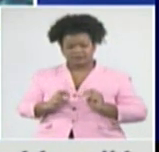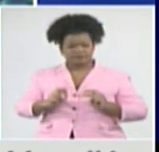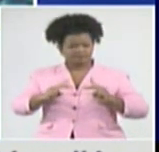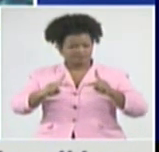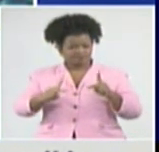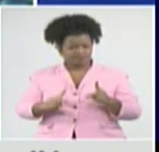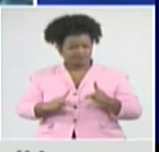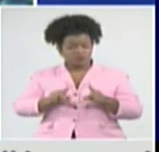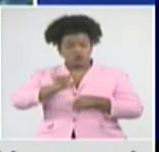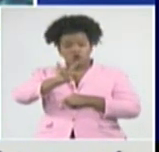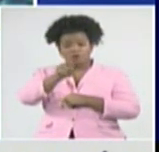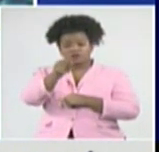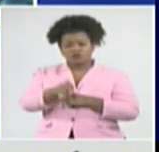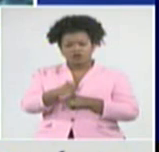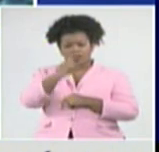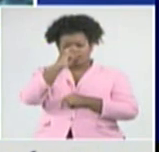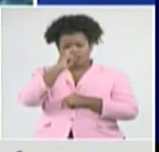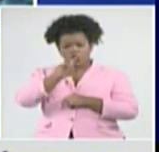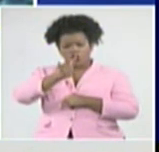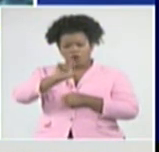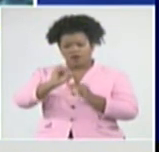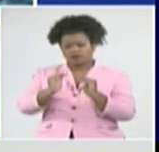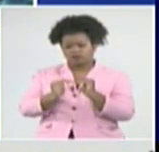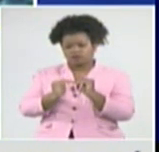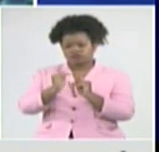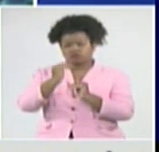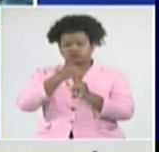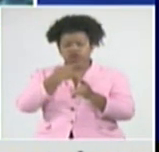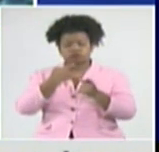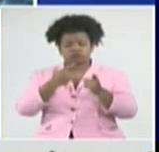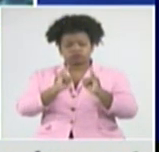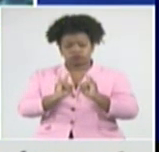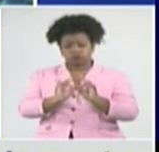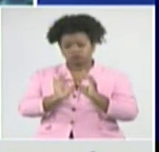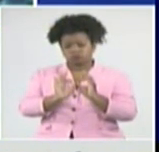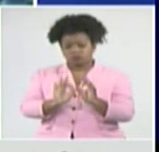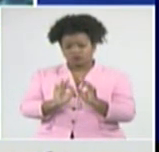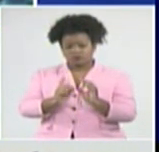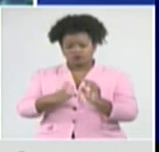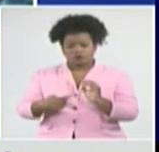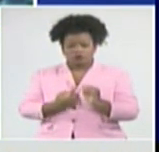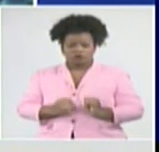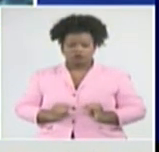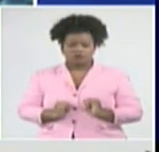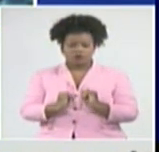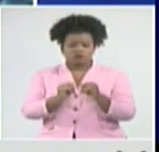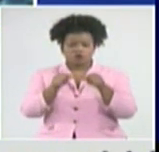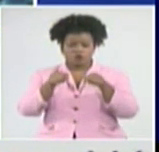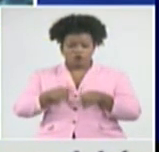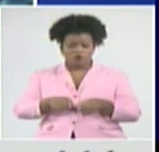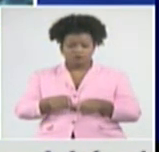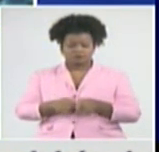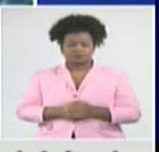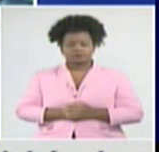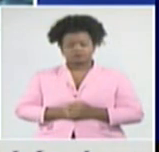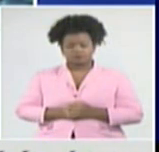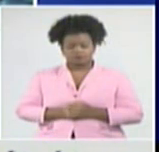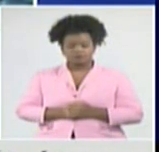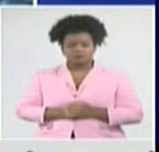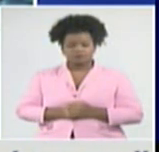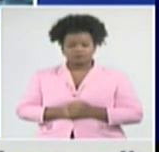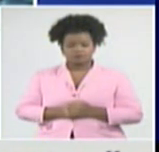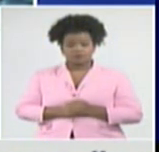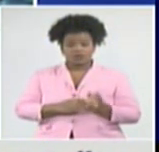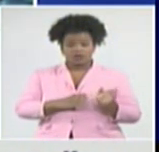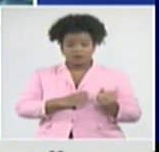90 años y más. Fallecen en esta relación que estamos informando hoy. Y de esta forma, menores de